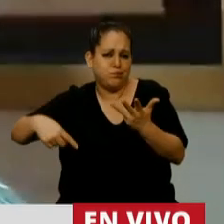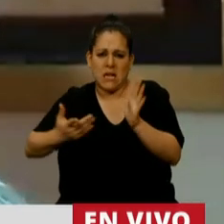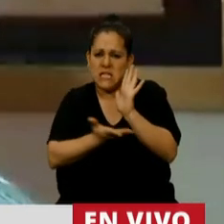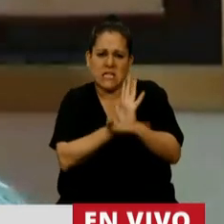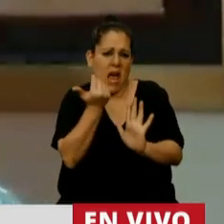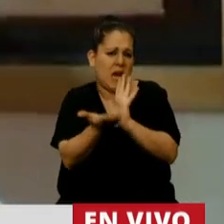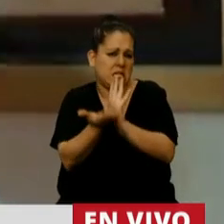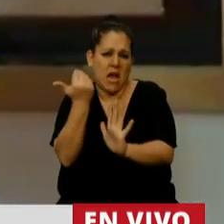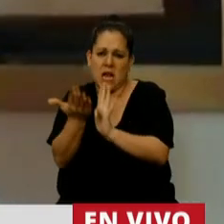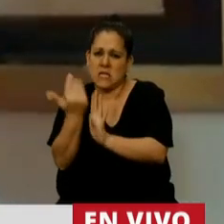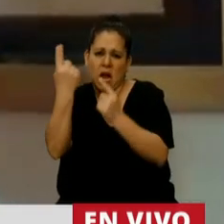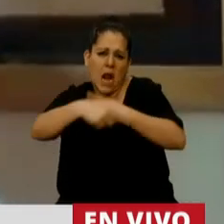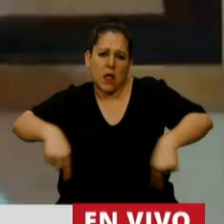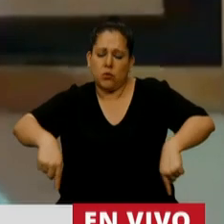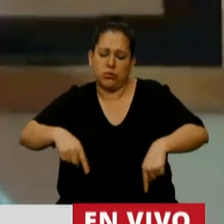le quitaron los recursos.